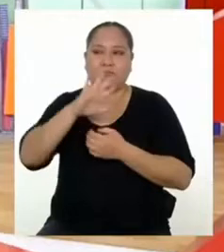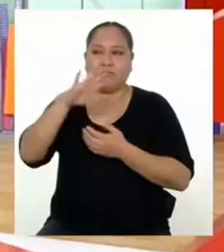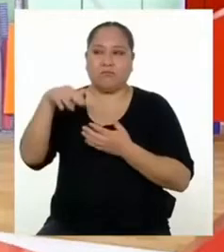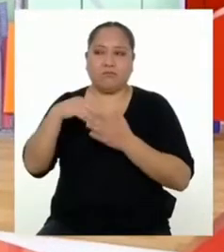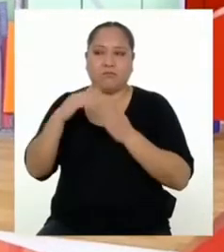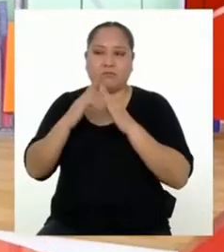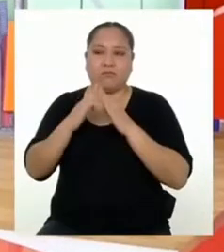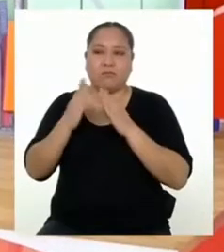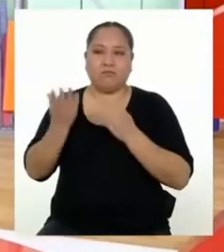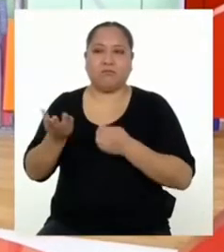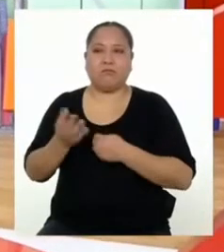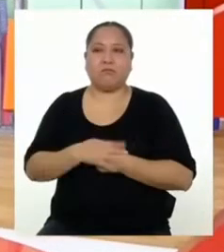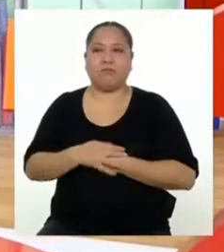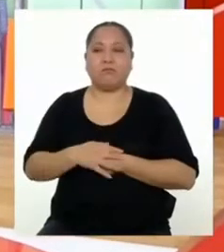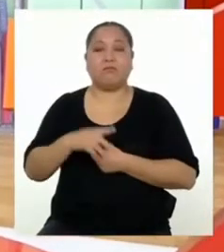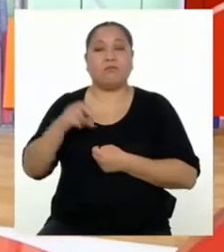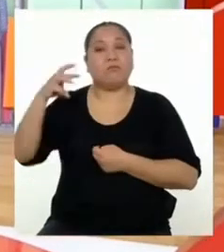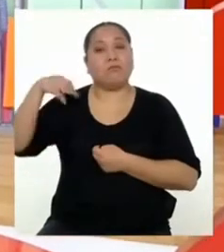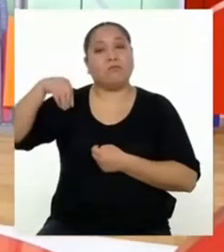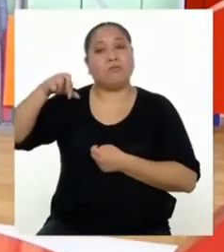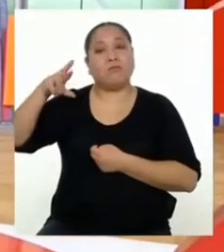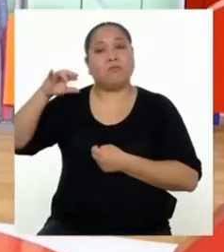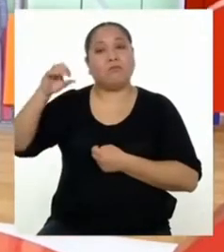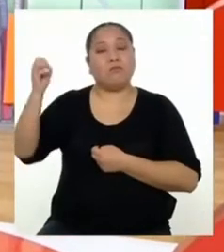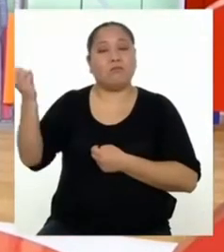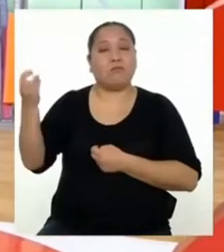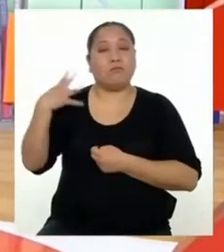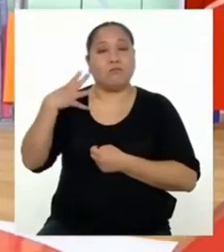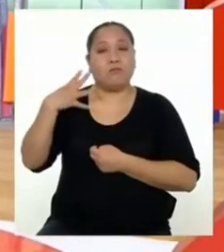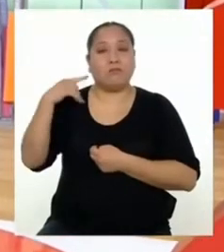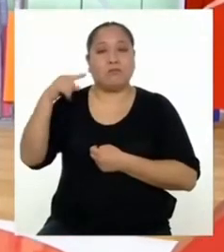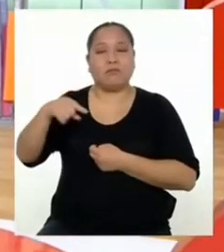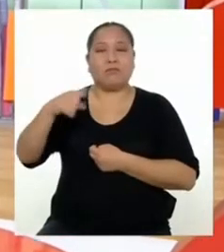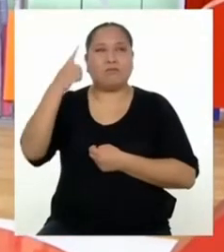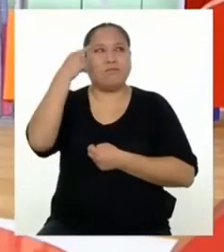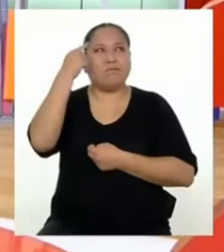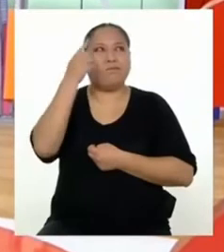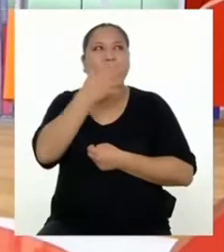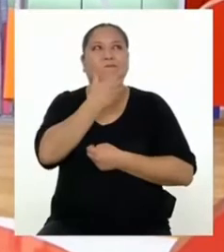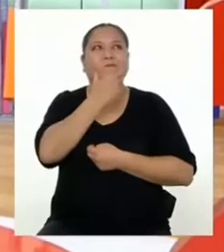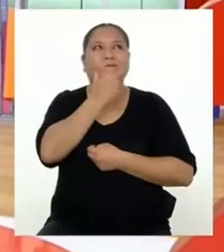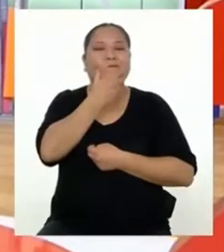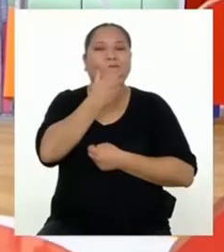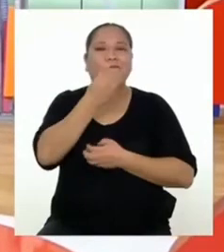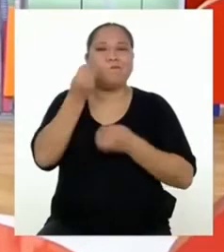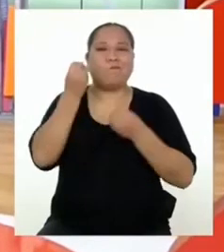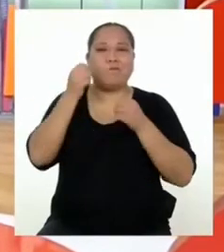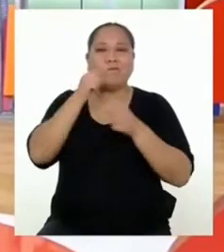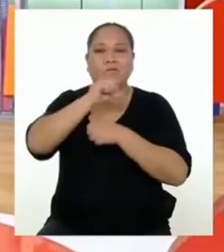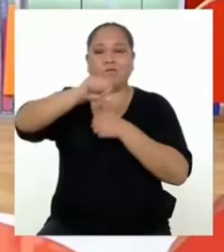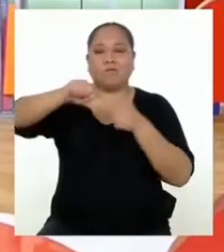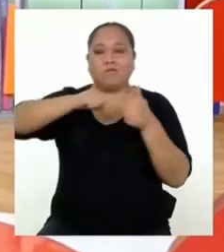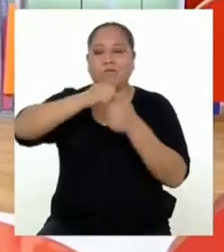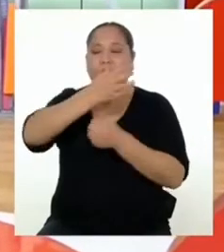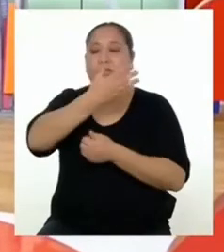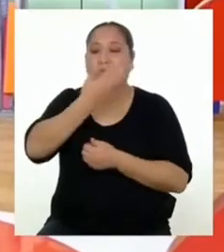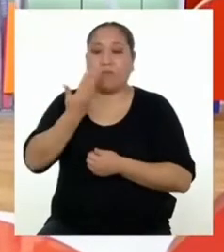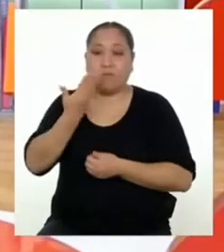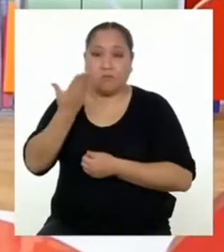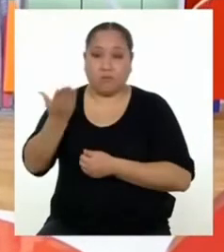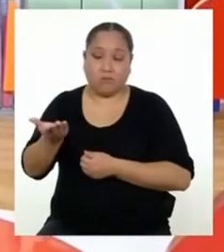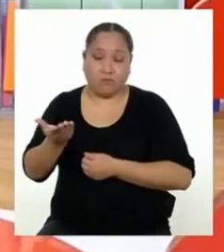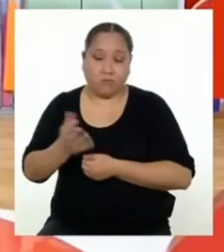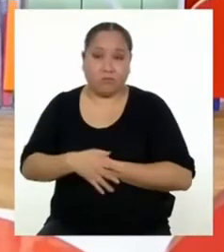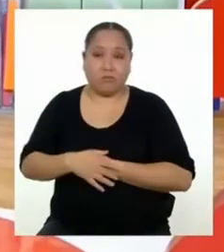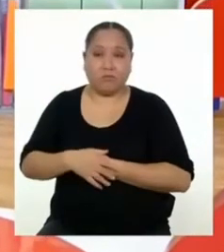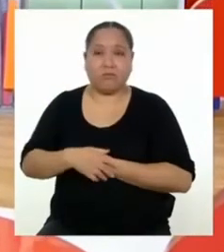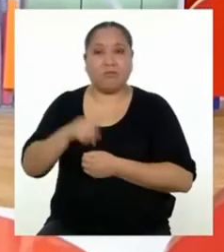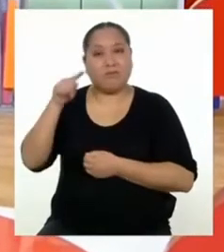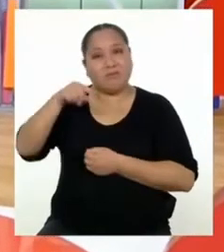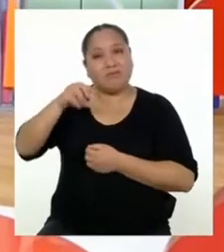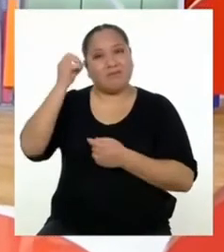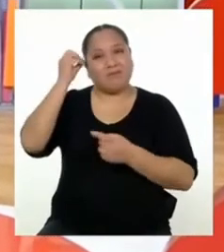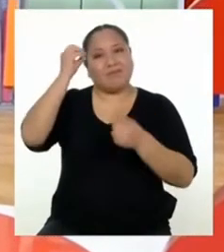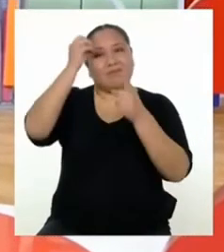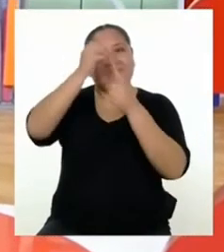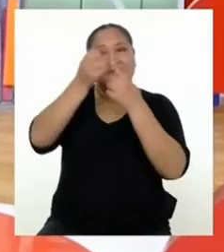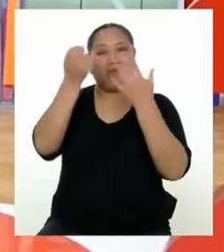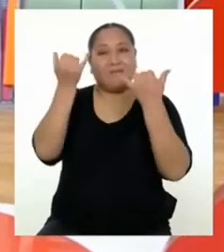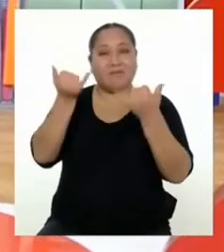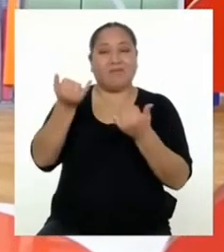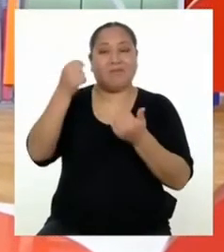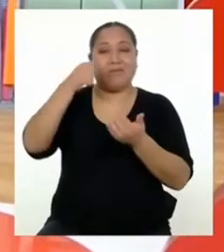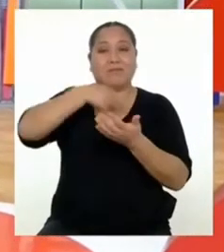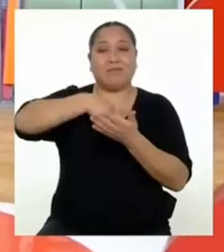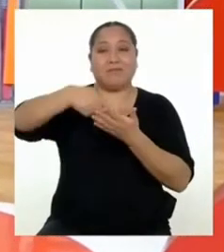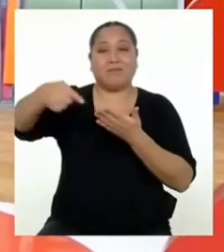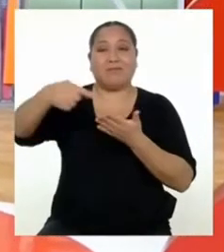casa. María me contó que estaba pensando en cómo mejorar la convivencia con su familia. Por eso, el reto que vamos a cumplir